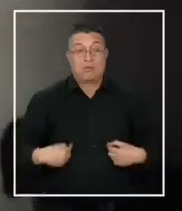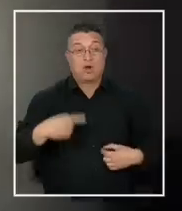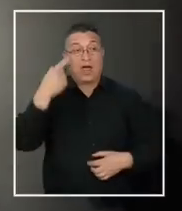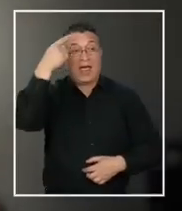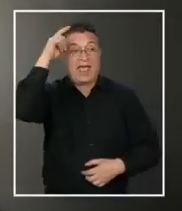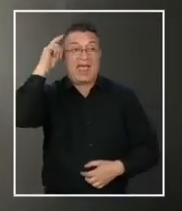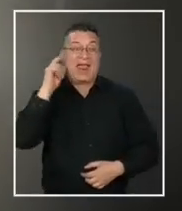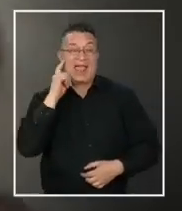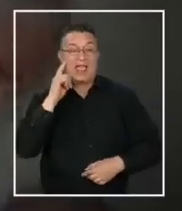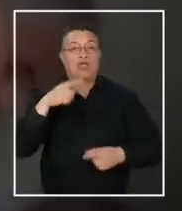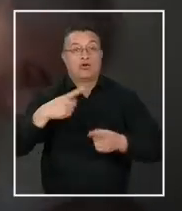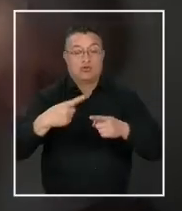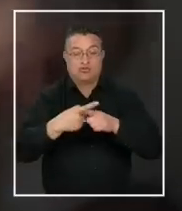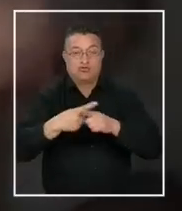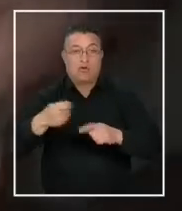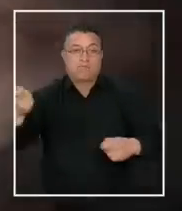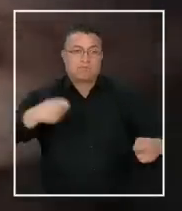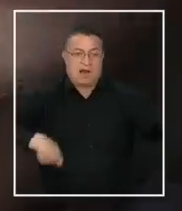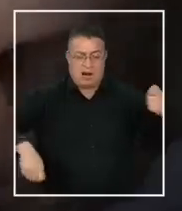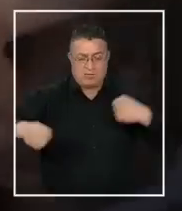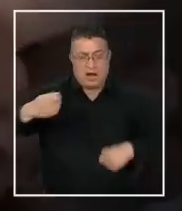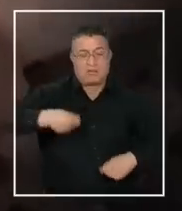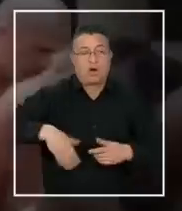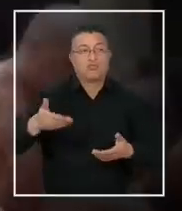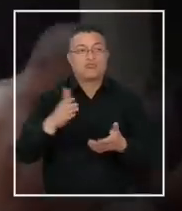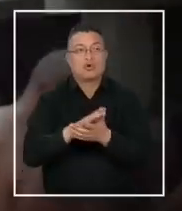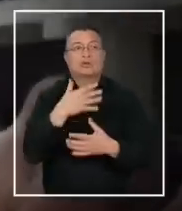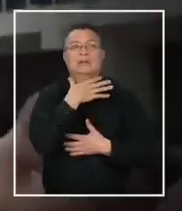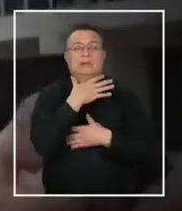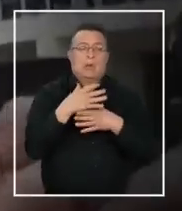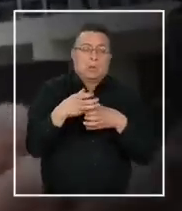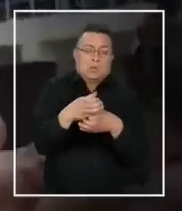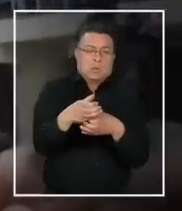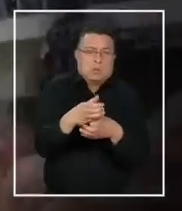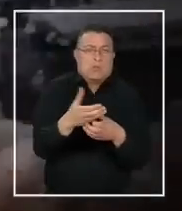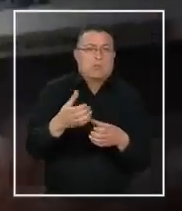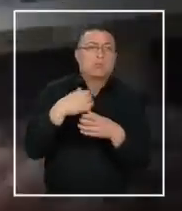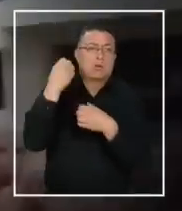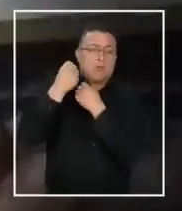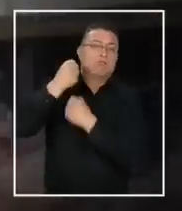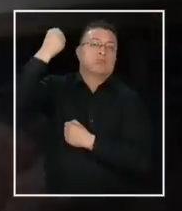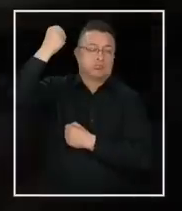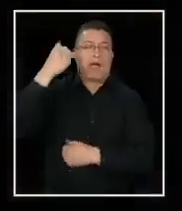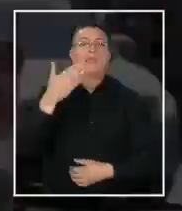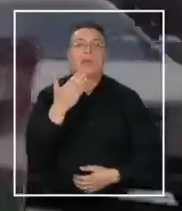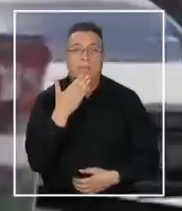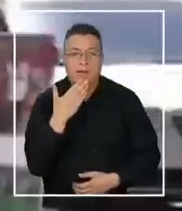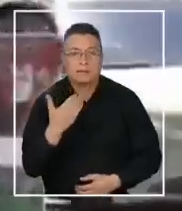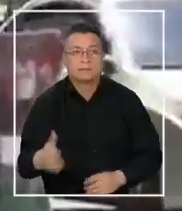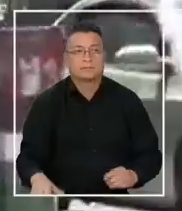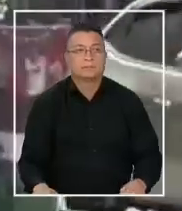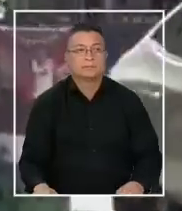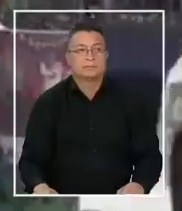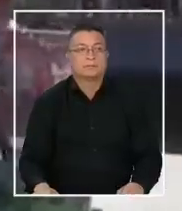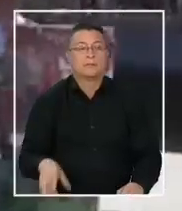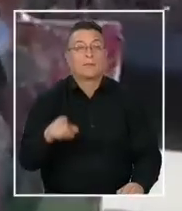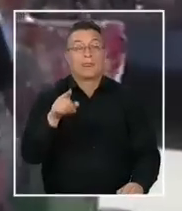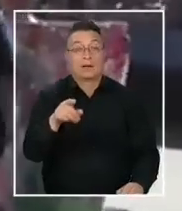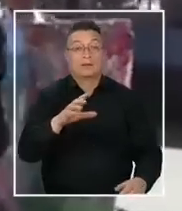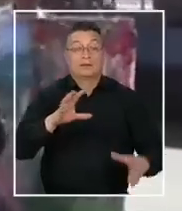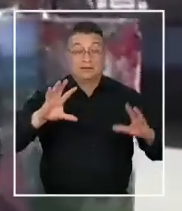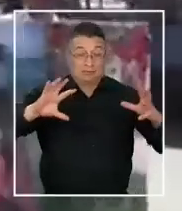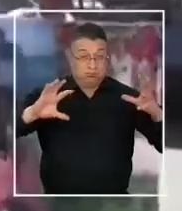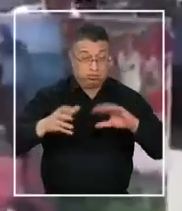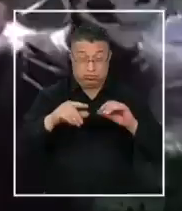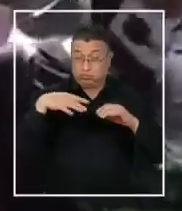realizadas por objetos cortopunzantes, señales de extrangulación e incluso ahorcamientos. Desde el estado de excepción,